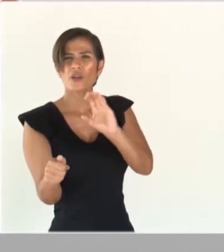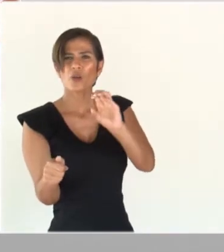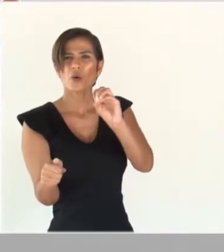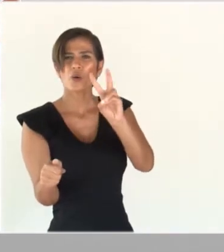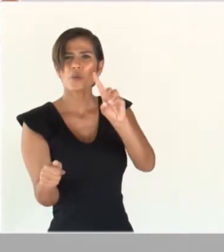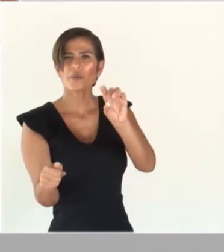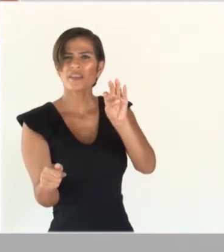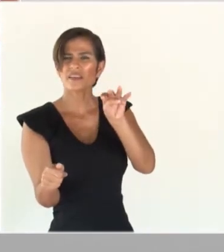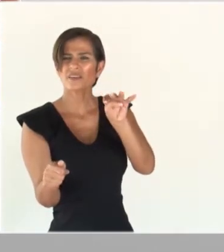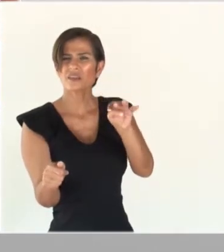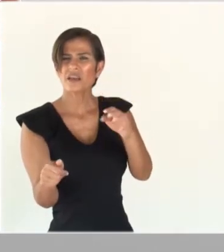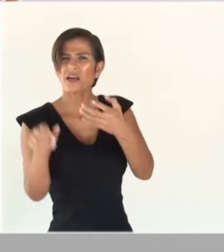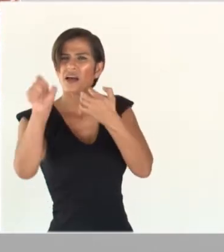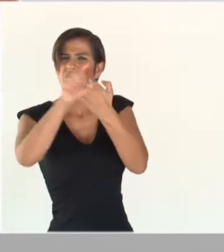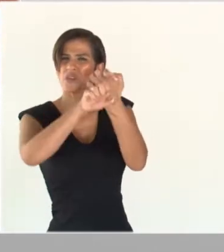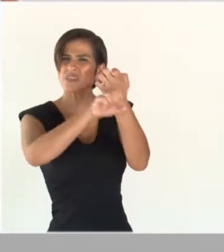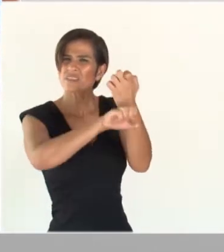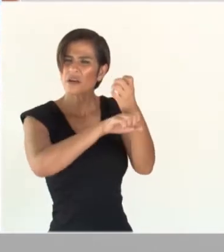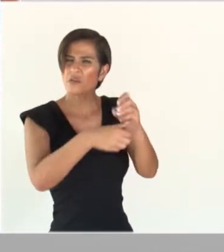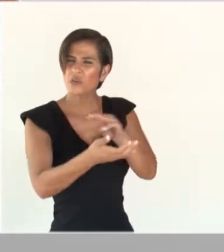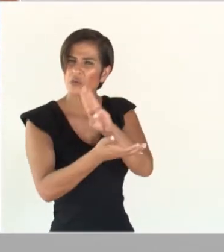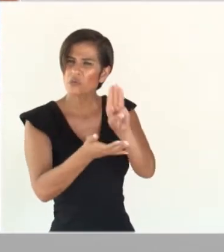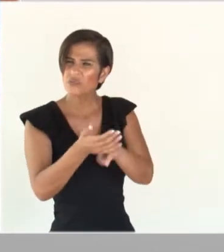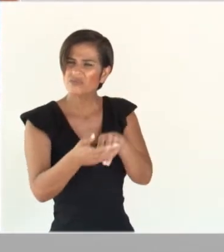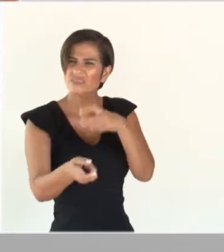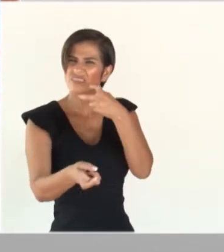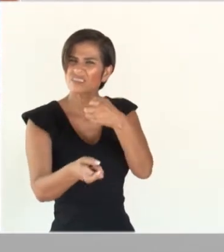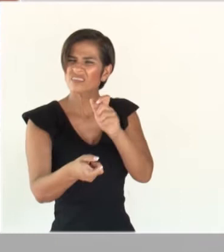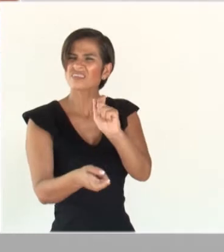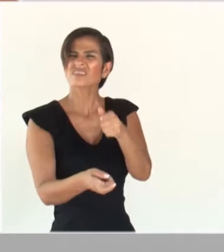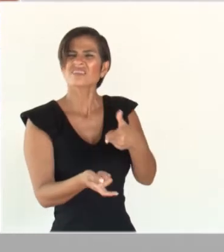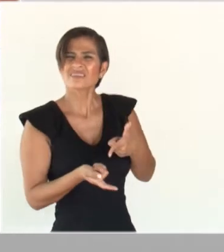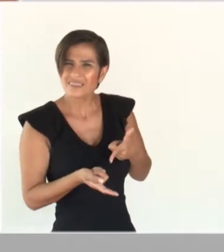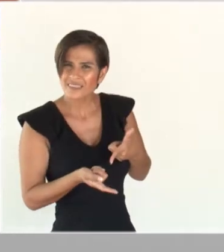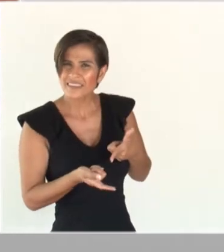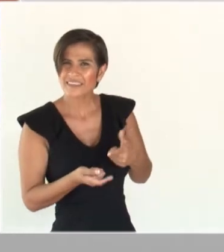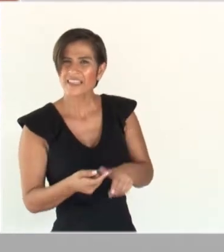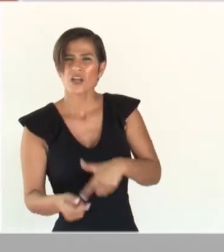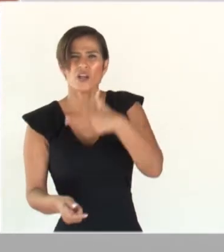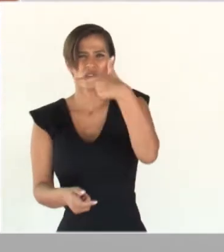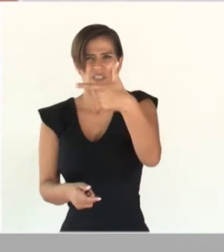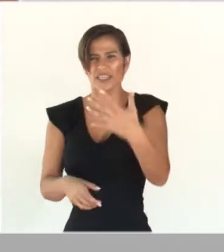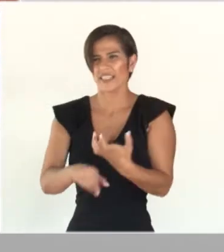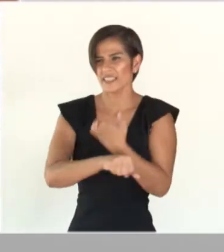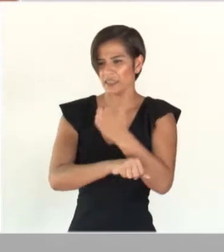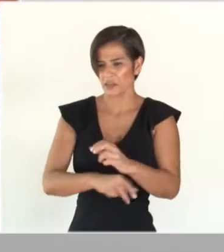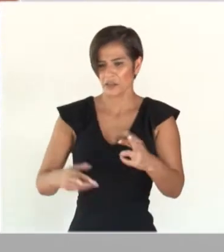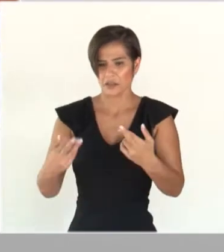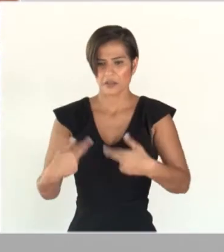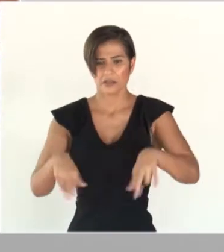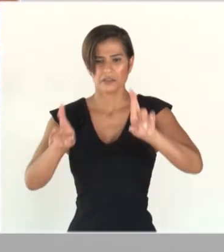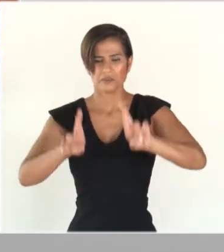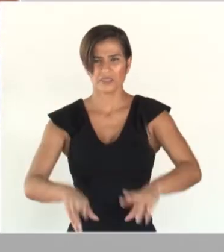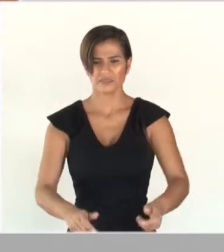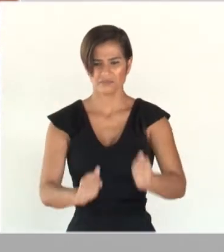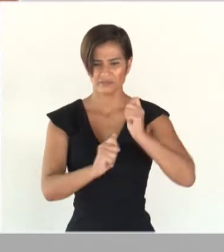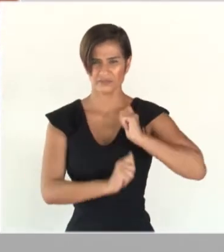a los estados y municipios. Por lo anterior, los siete estados aquí representados